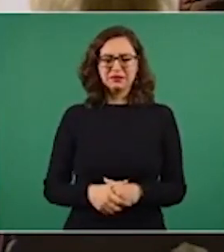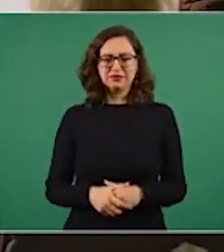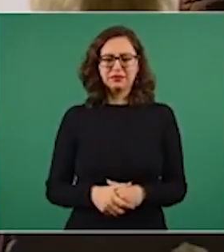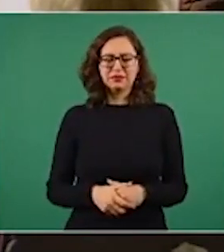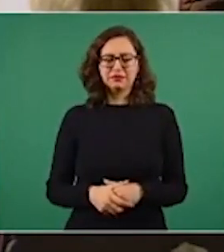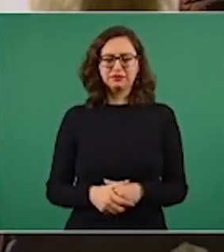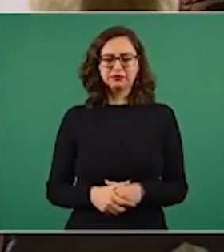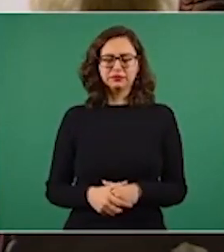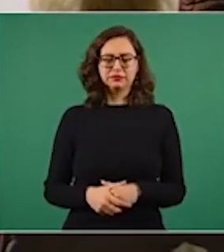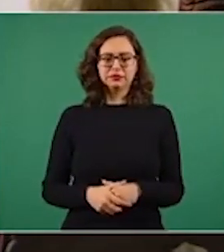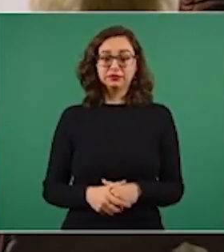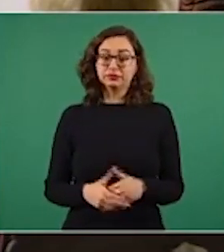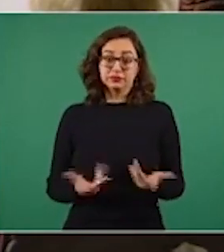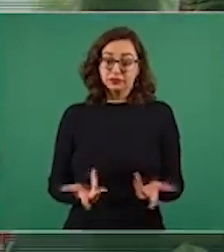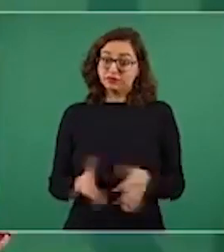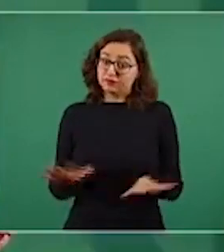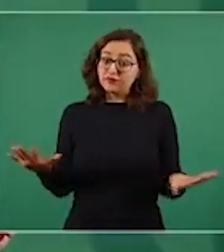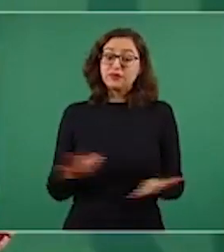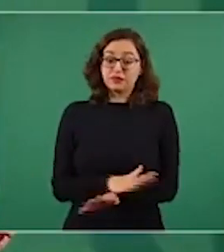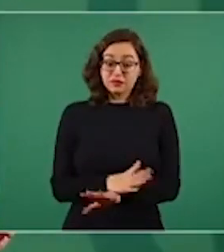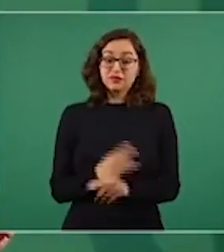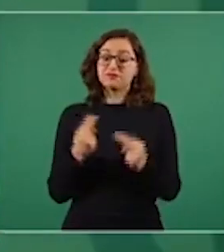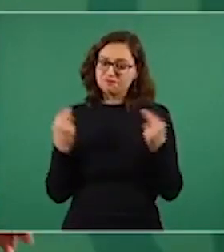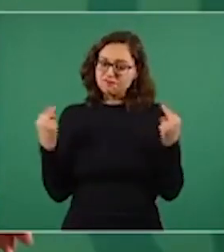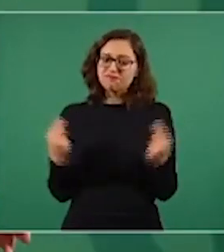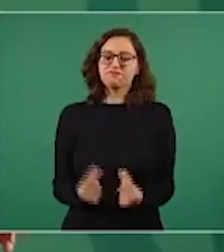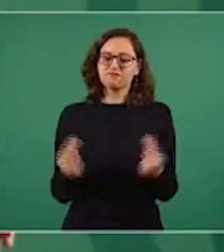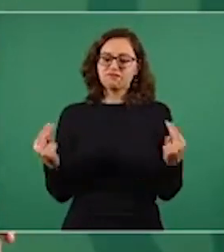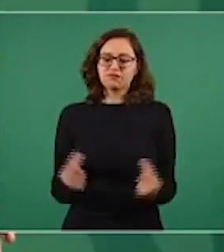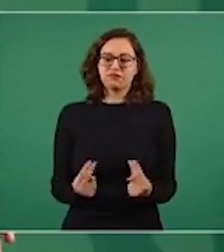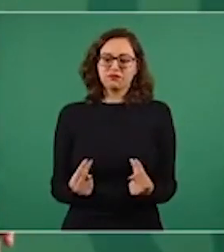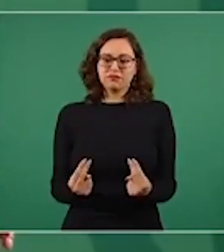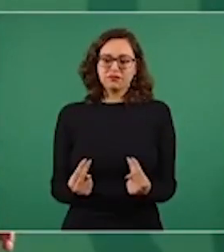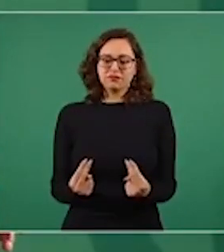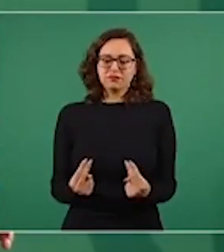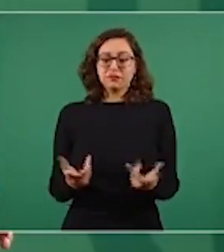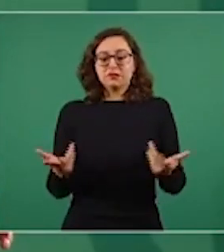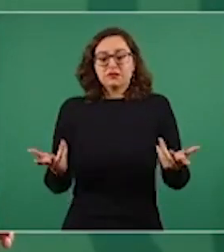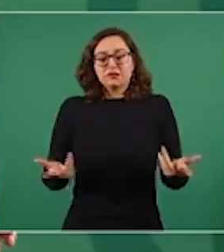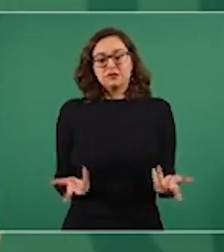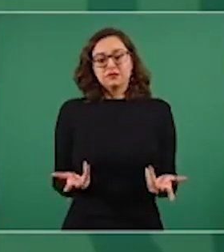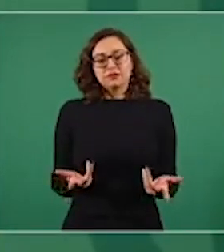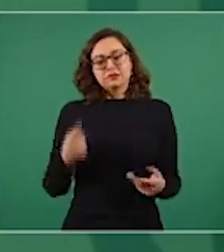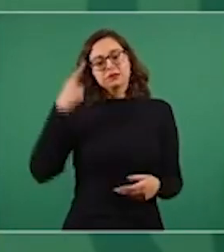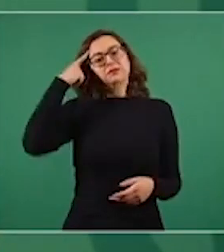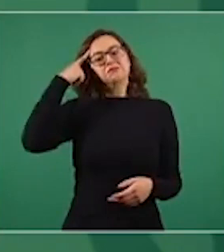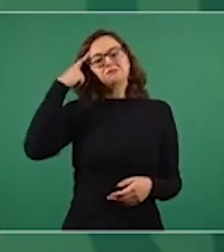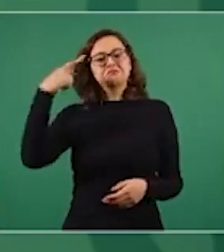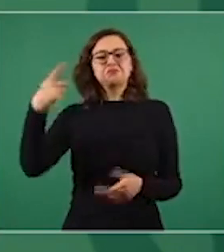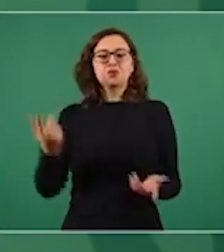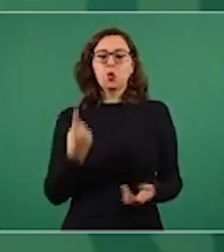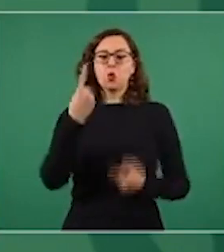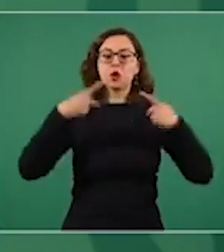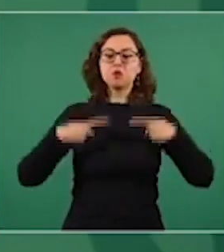los cambios son necesarios imagínense que alguien se sienta intocable